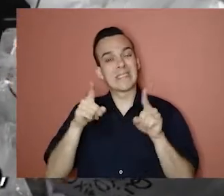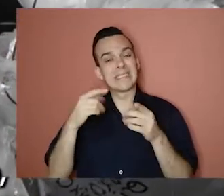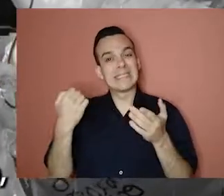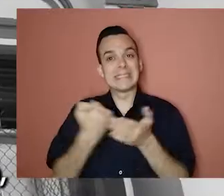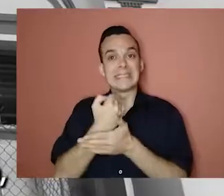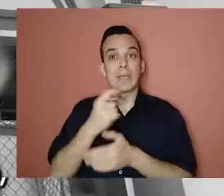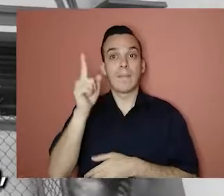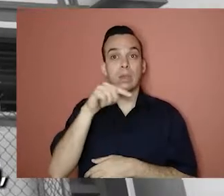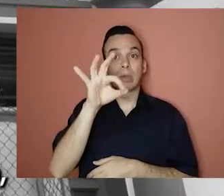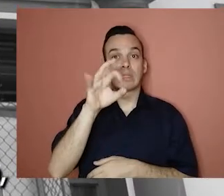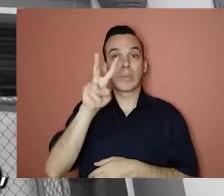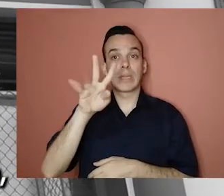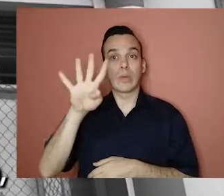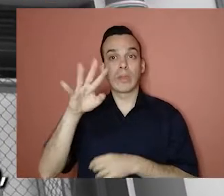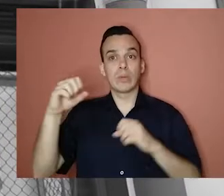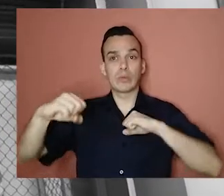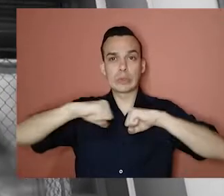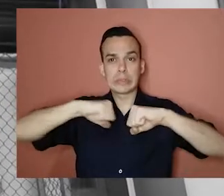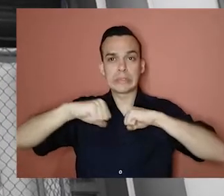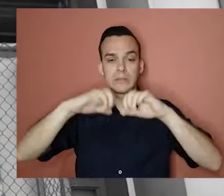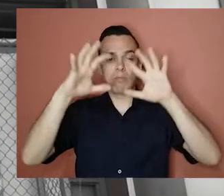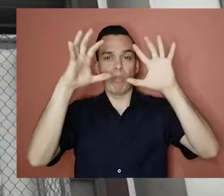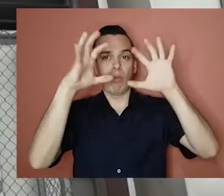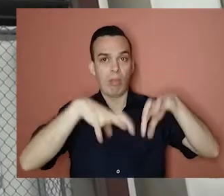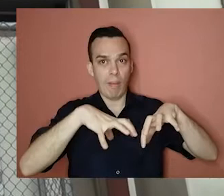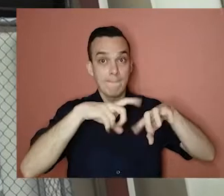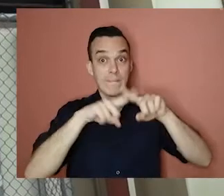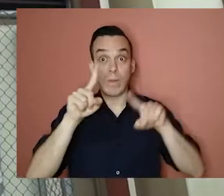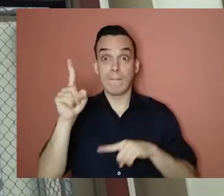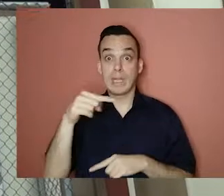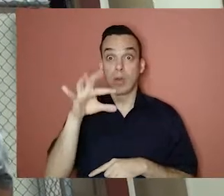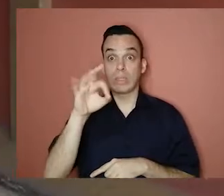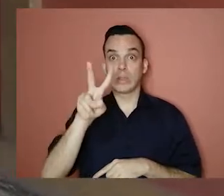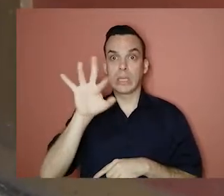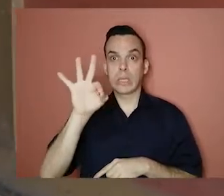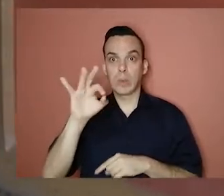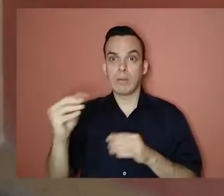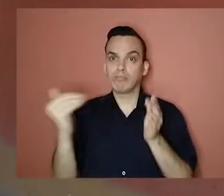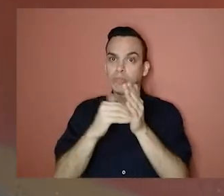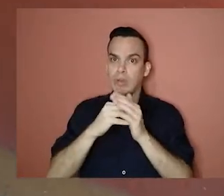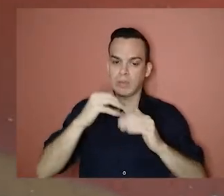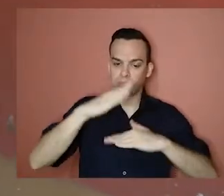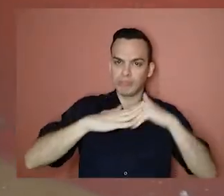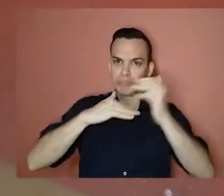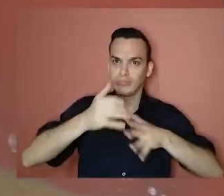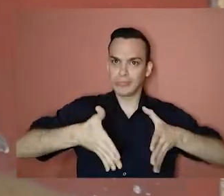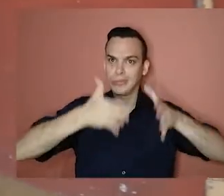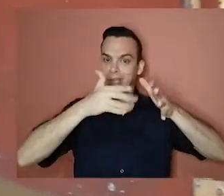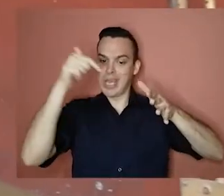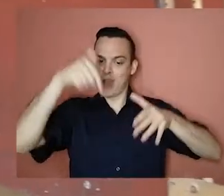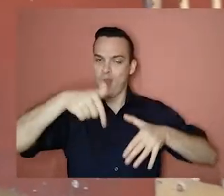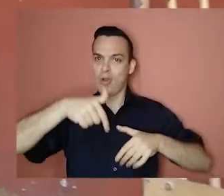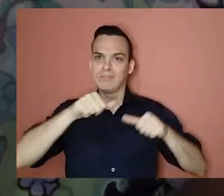1924, debió ser demolido, pero en 1929 se levantó nuevamente y hoy sigue siendo uno de los